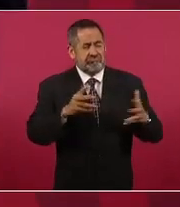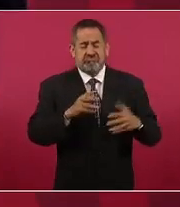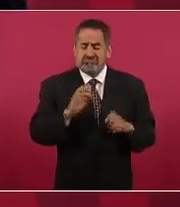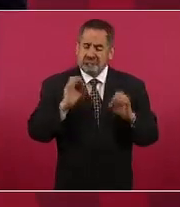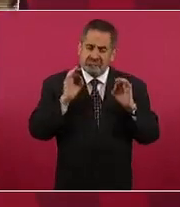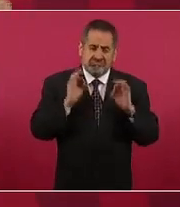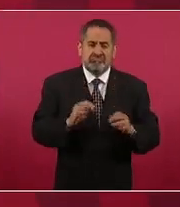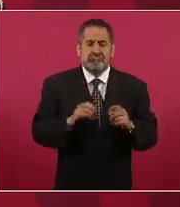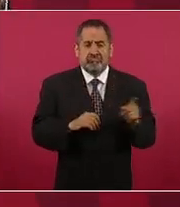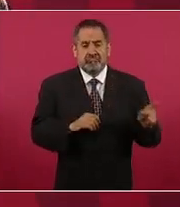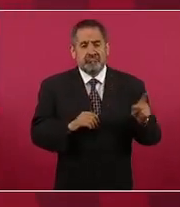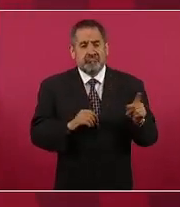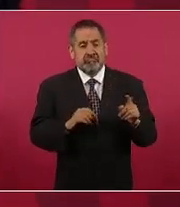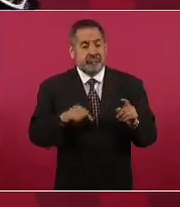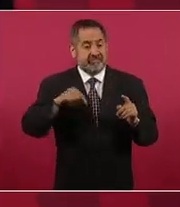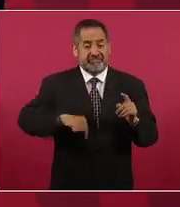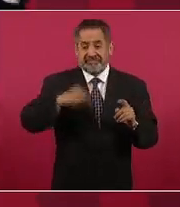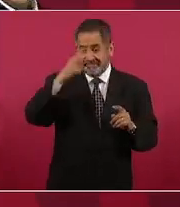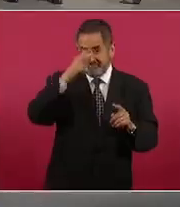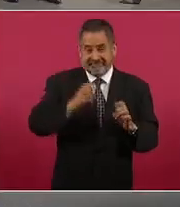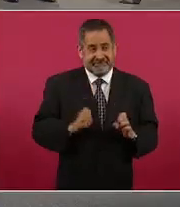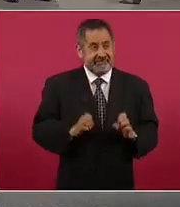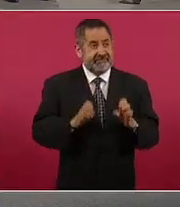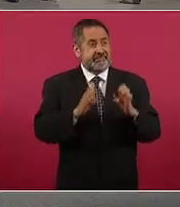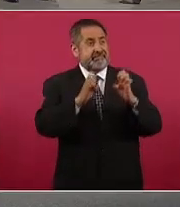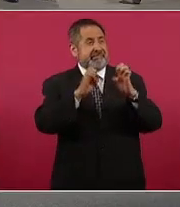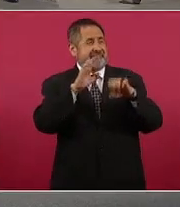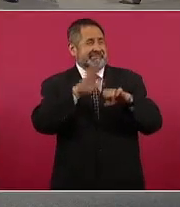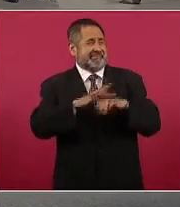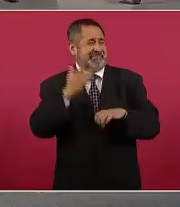en el edificio más lujoso de México